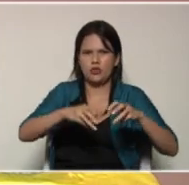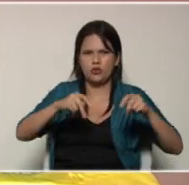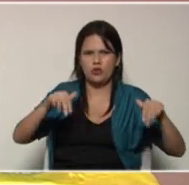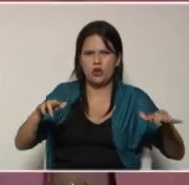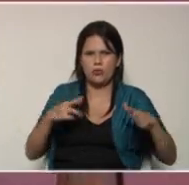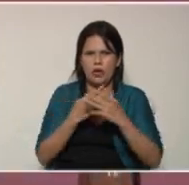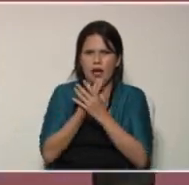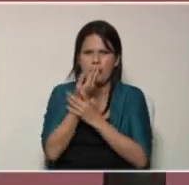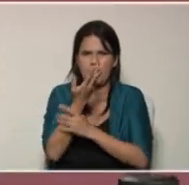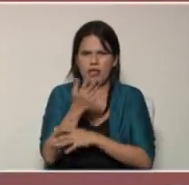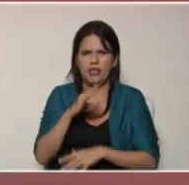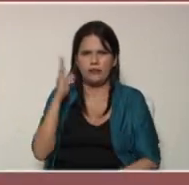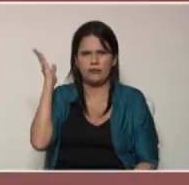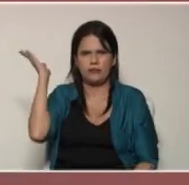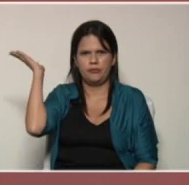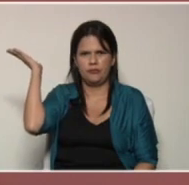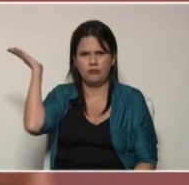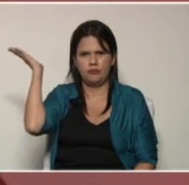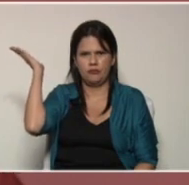tenemos aquí